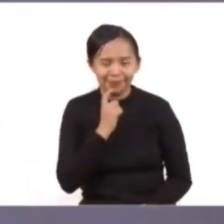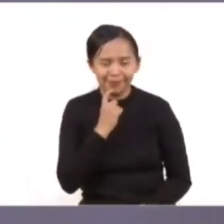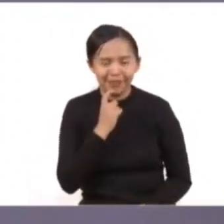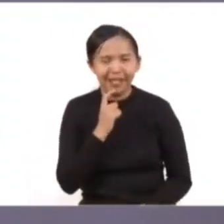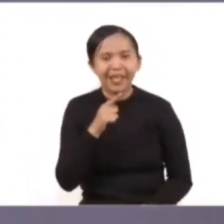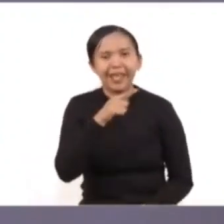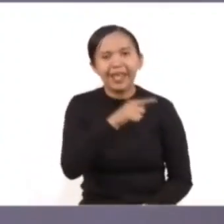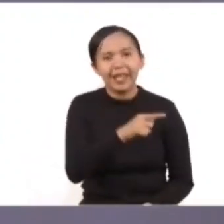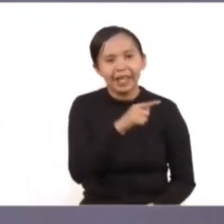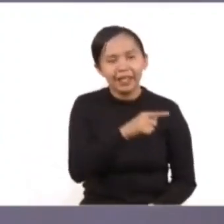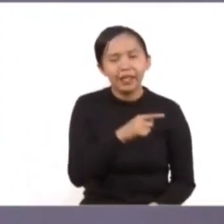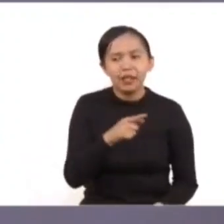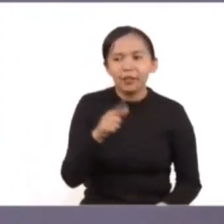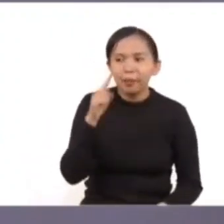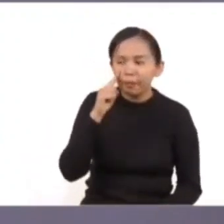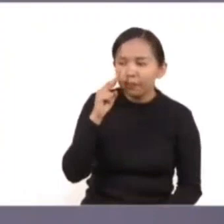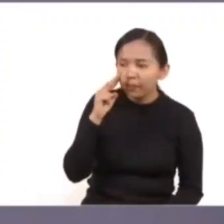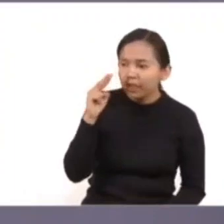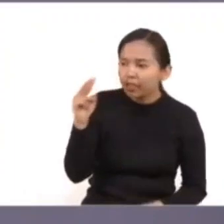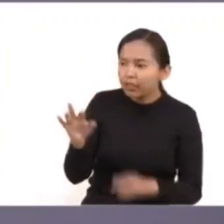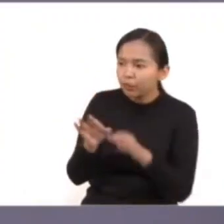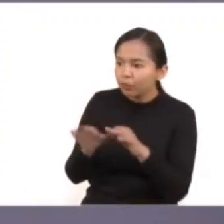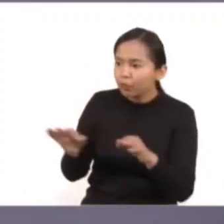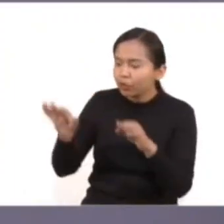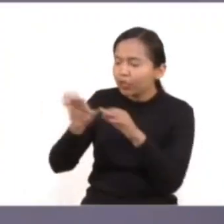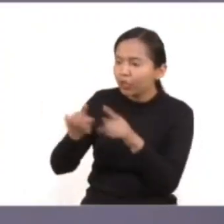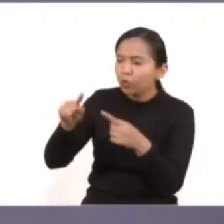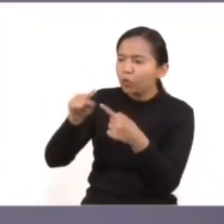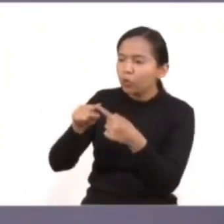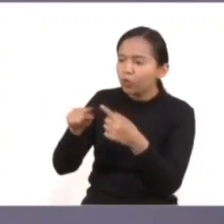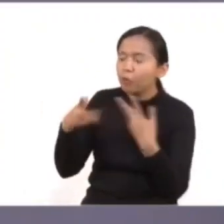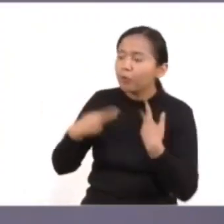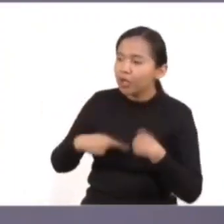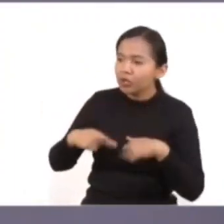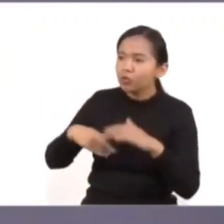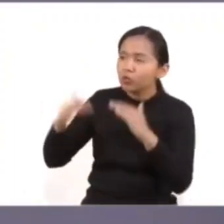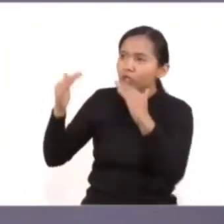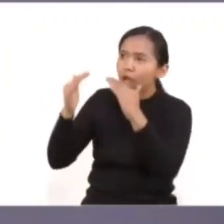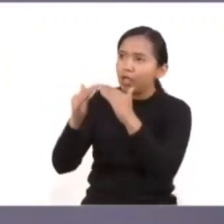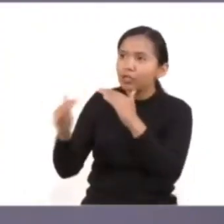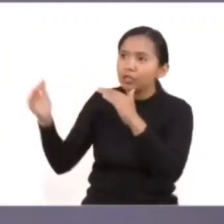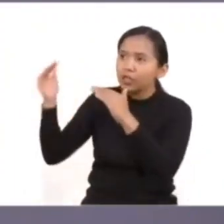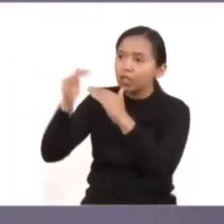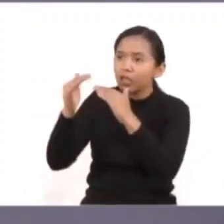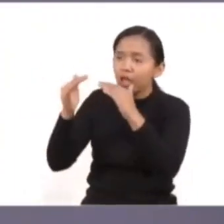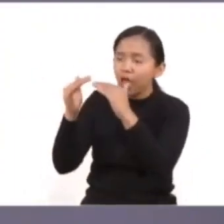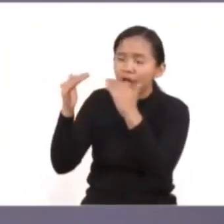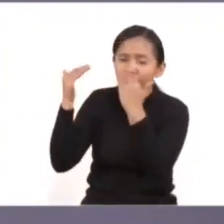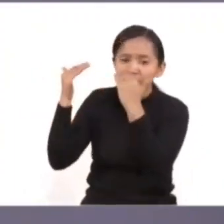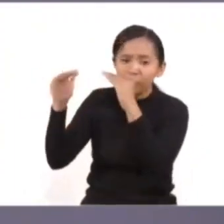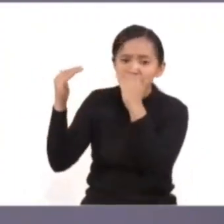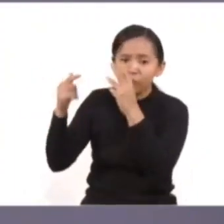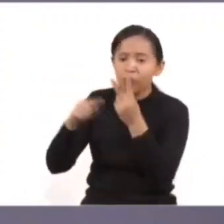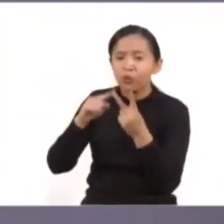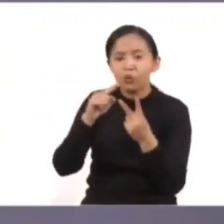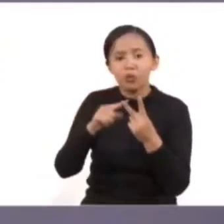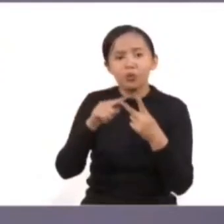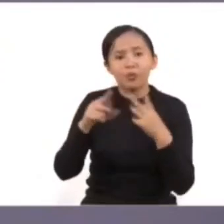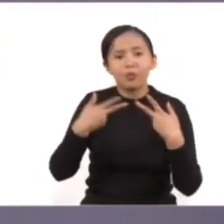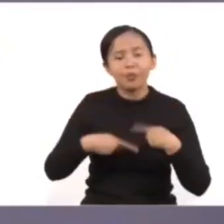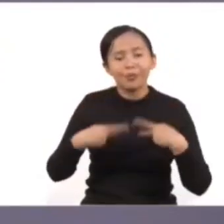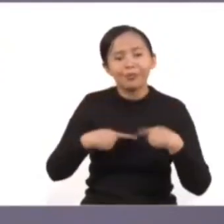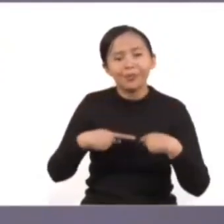juventud junto con otros sectores vulnerables como los adultos mayores o las personas con discapacidad, nos ha encomendado